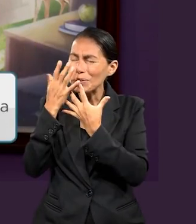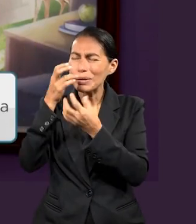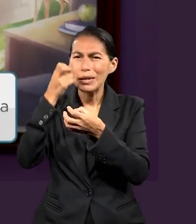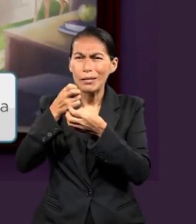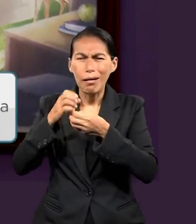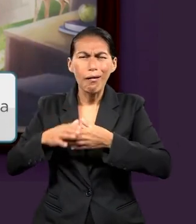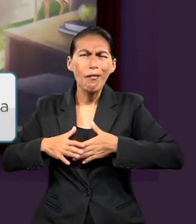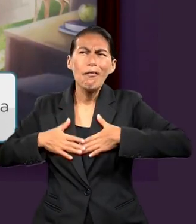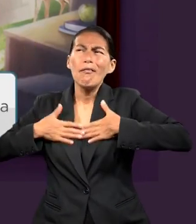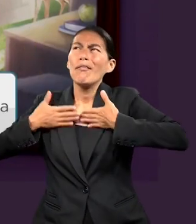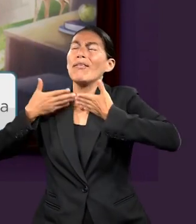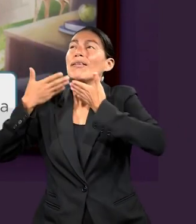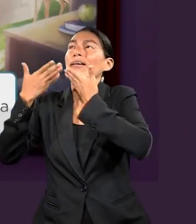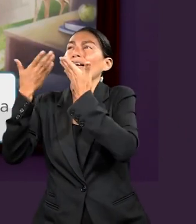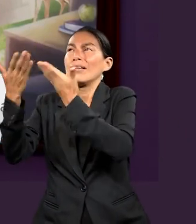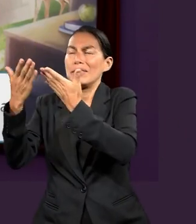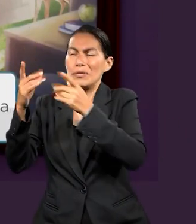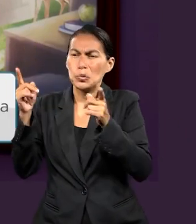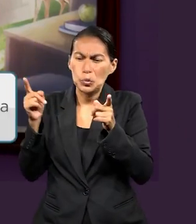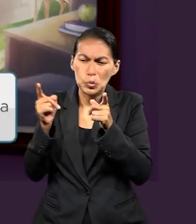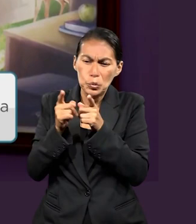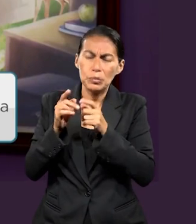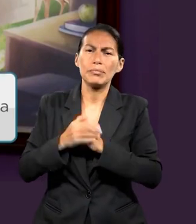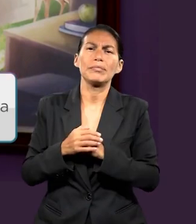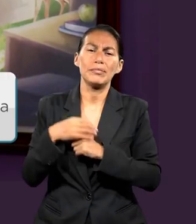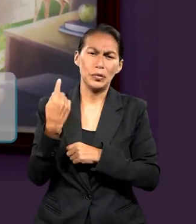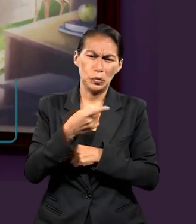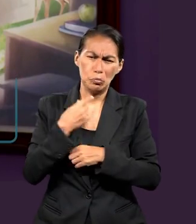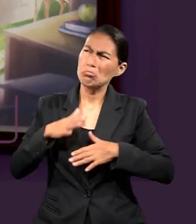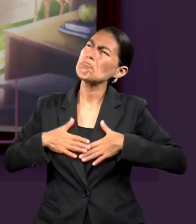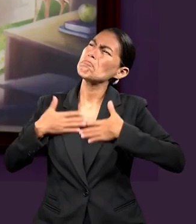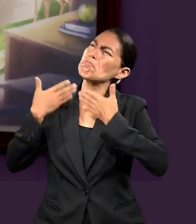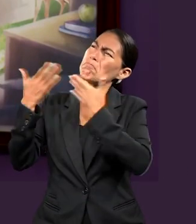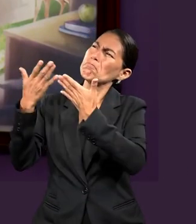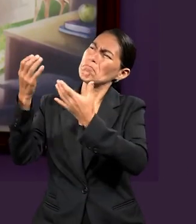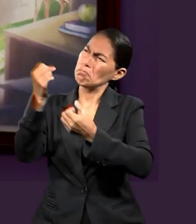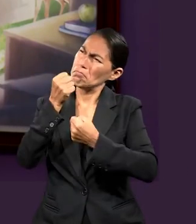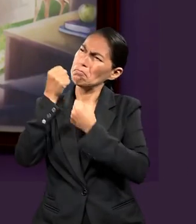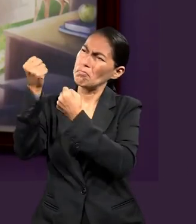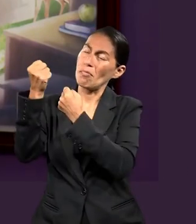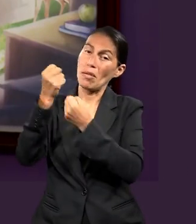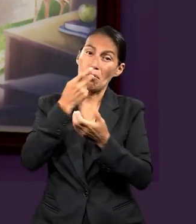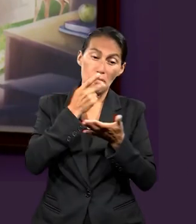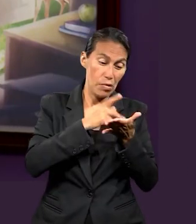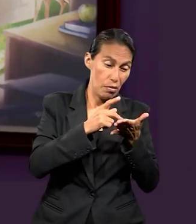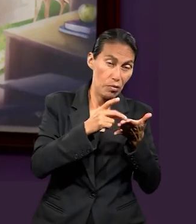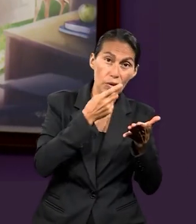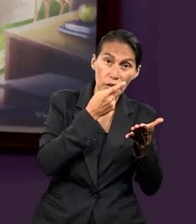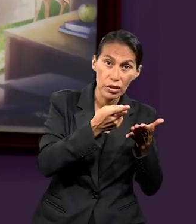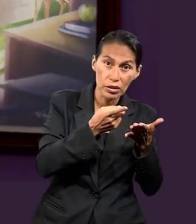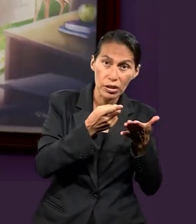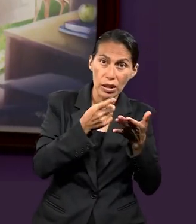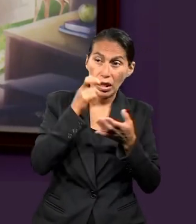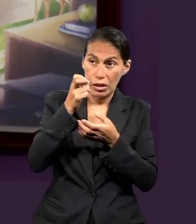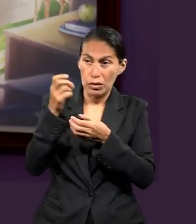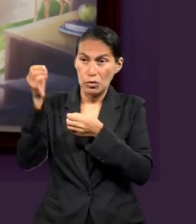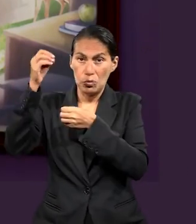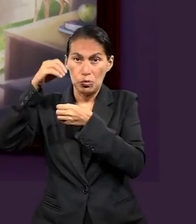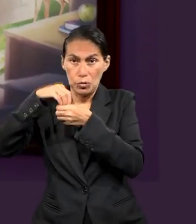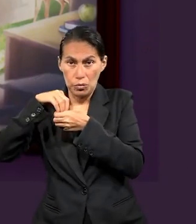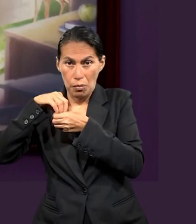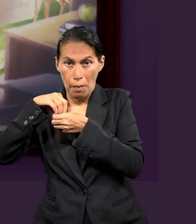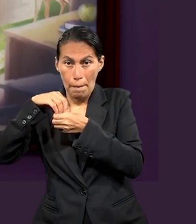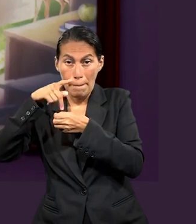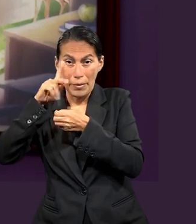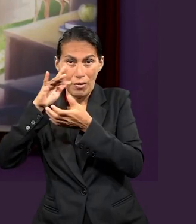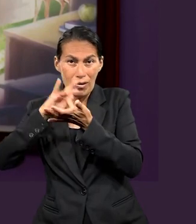Y yo creo que ahí podremos resumirlo, simplemente teniendo la certeza en esto. Porque como dijo Pablo, es un misterio, pero gracias a Dios,